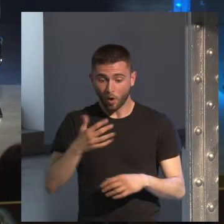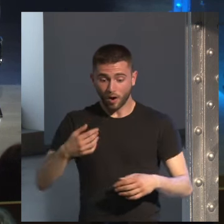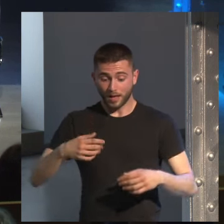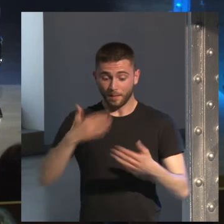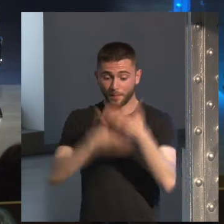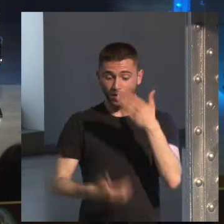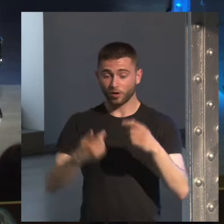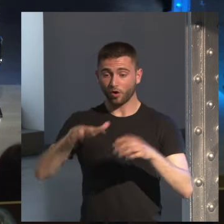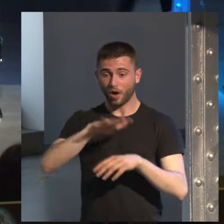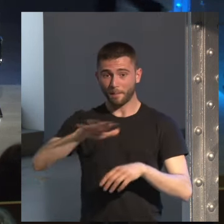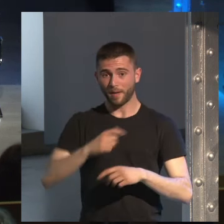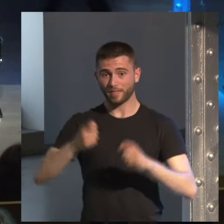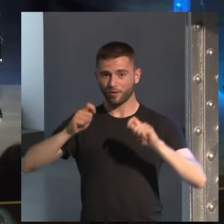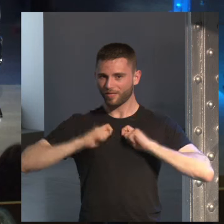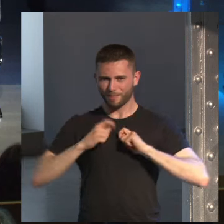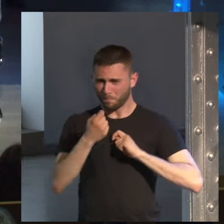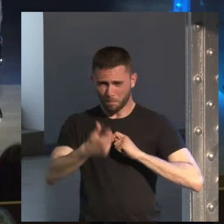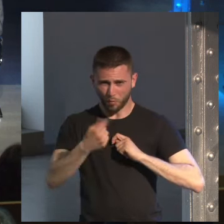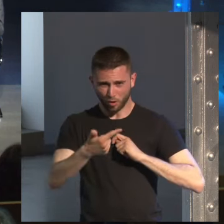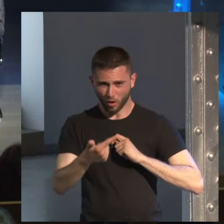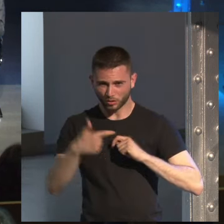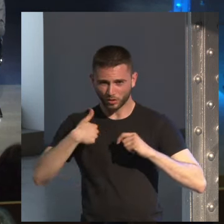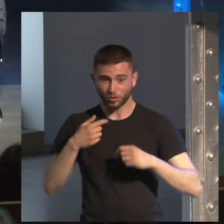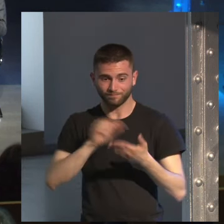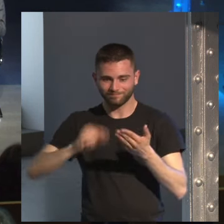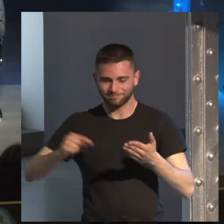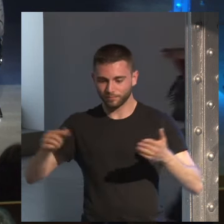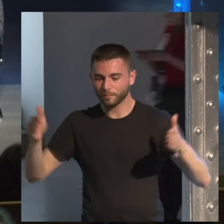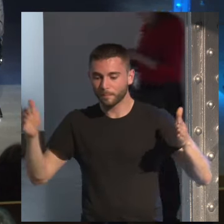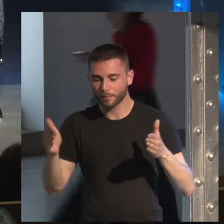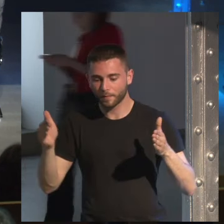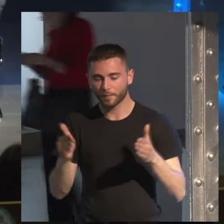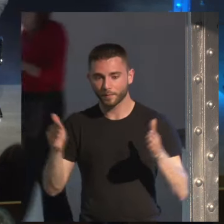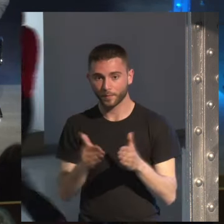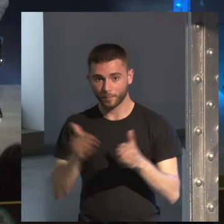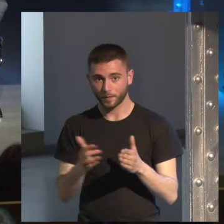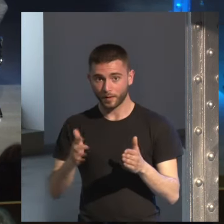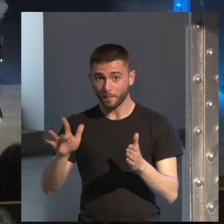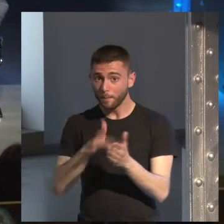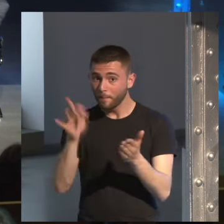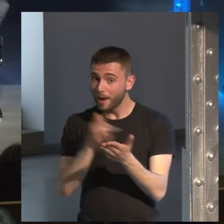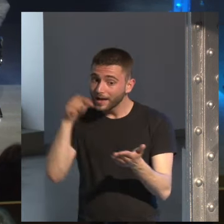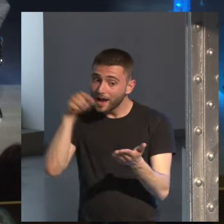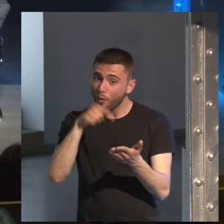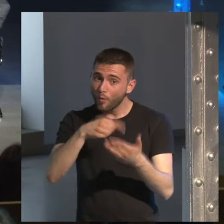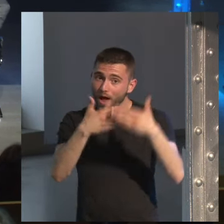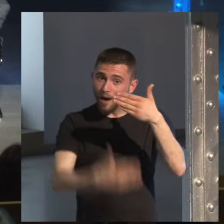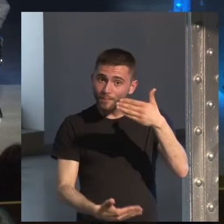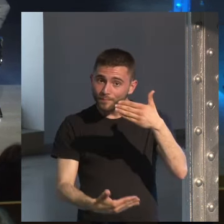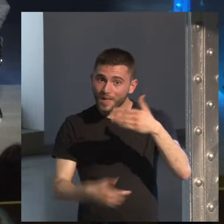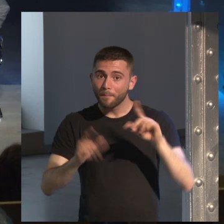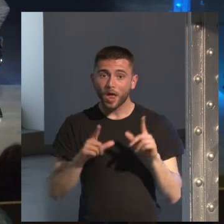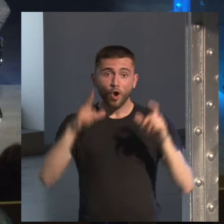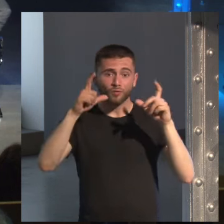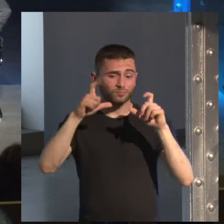página eh pero pero ya entonces el problema es que tenía que salir en una página pero tenía que tener una ilustración de este tamaño